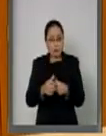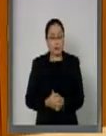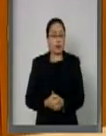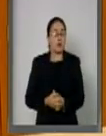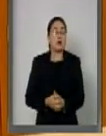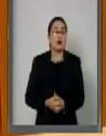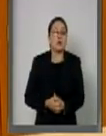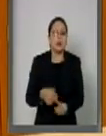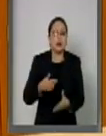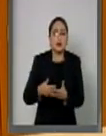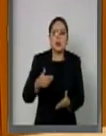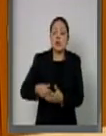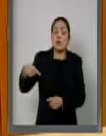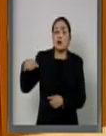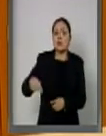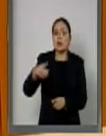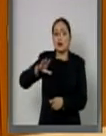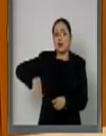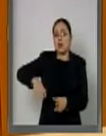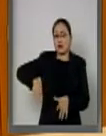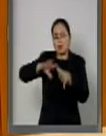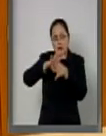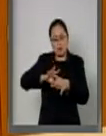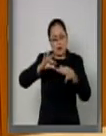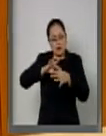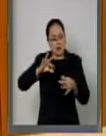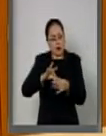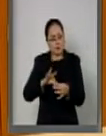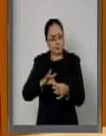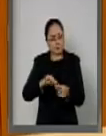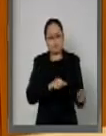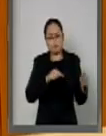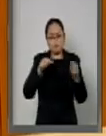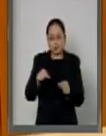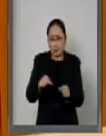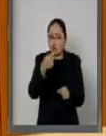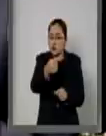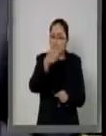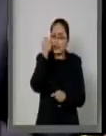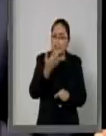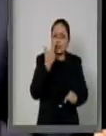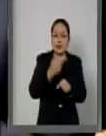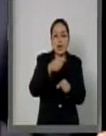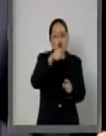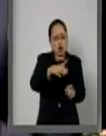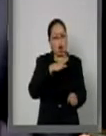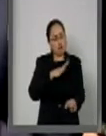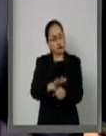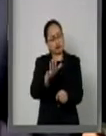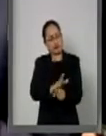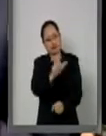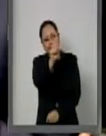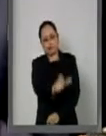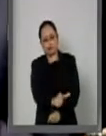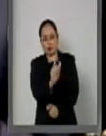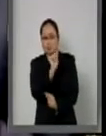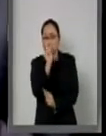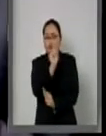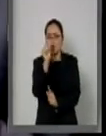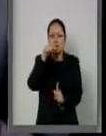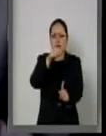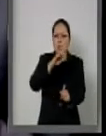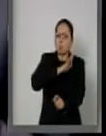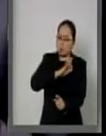el caso que hoy nos tiene aquí. Usted, secretario, goza de reconocida fama pública, de